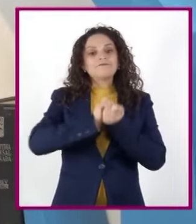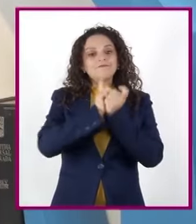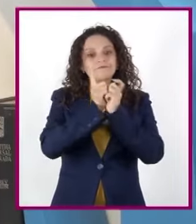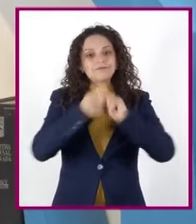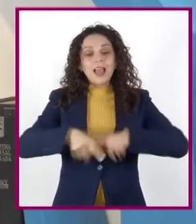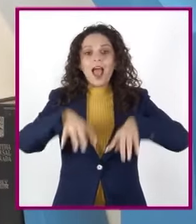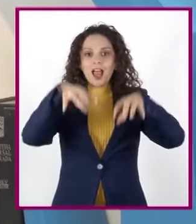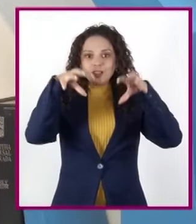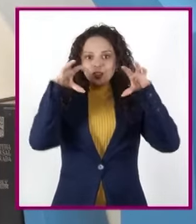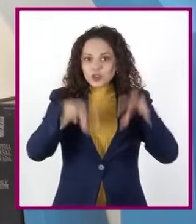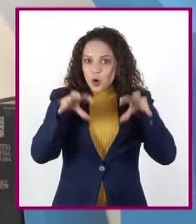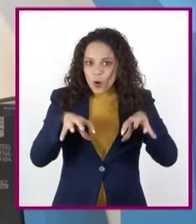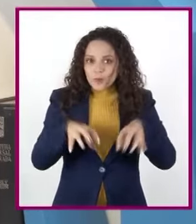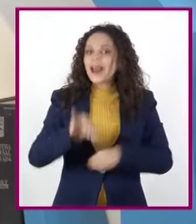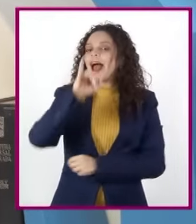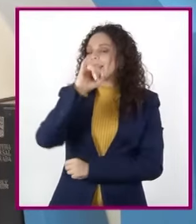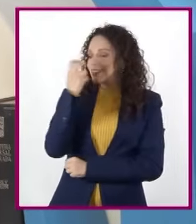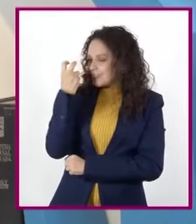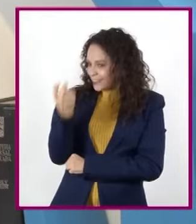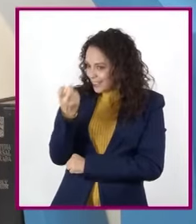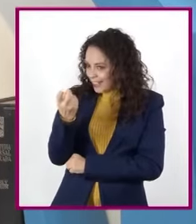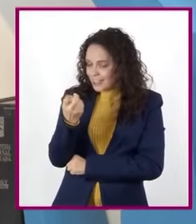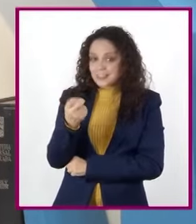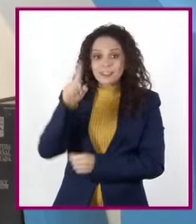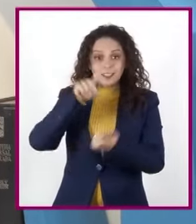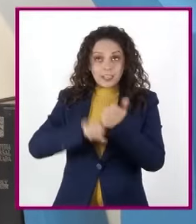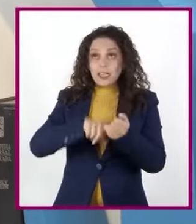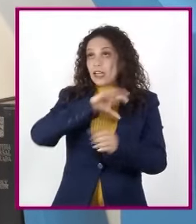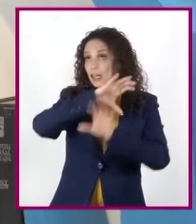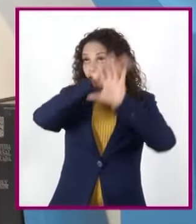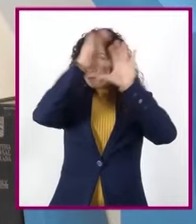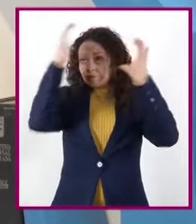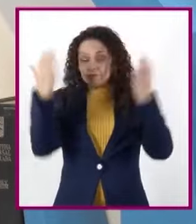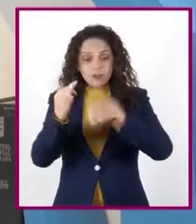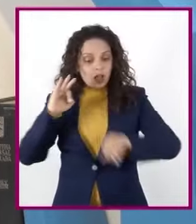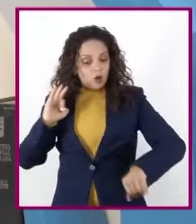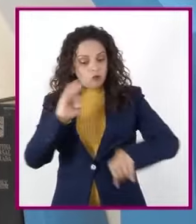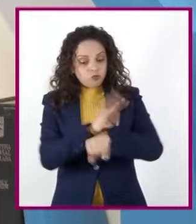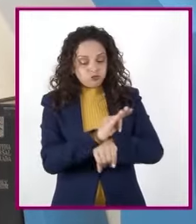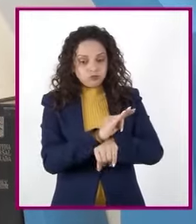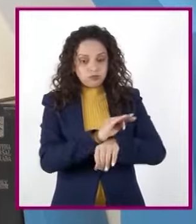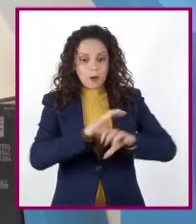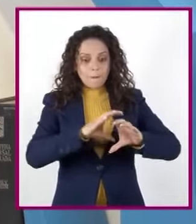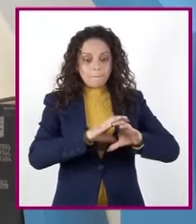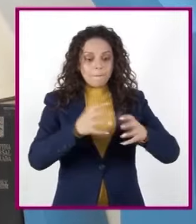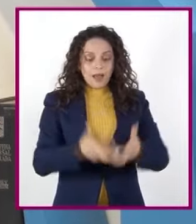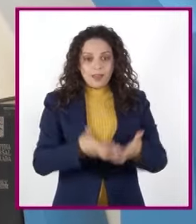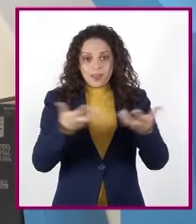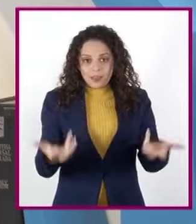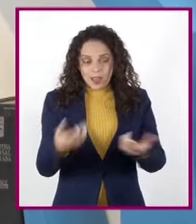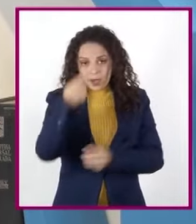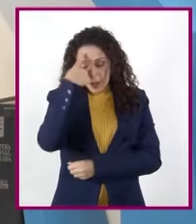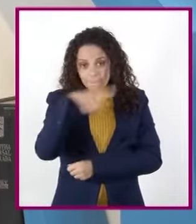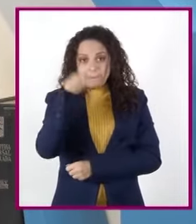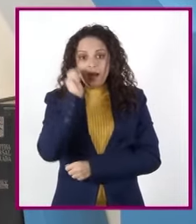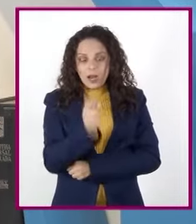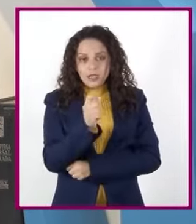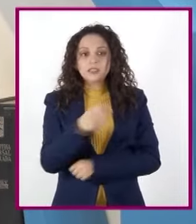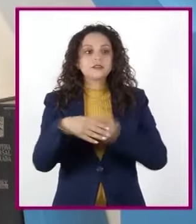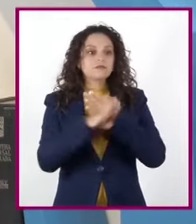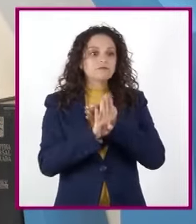efectivamente. La atmósfera funge como un gran escudo de la Tierra que tiene la función de protegernos de fenómenos